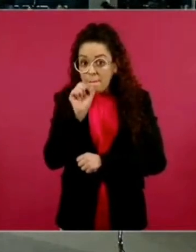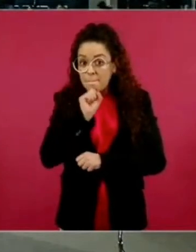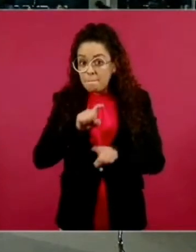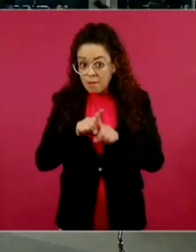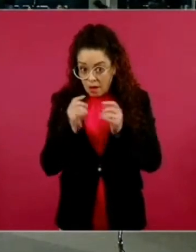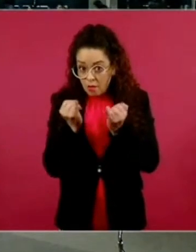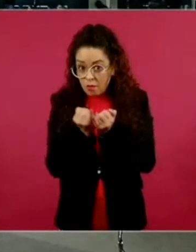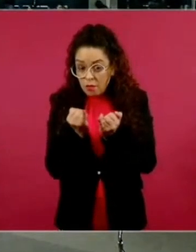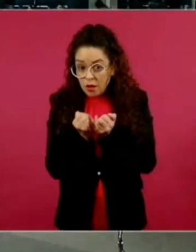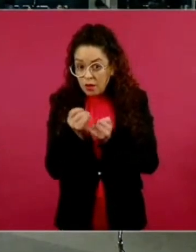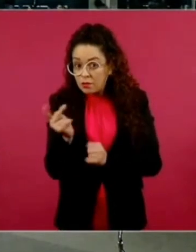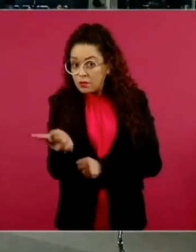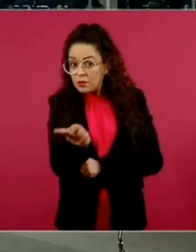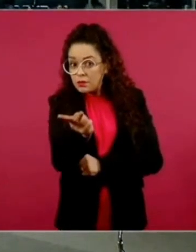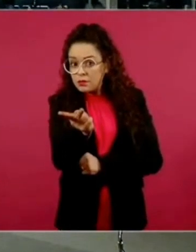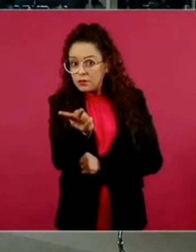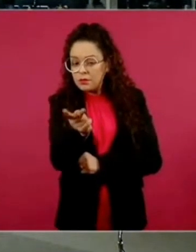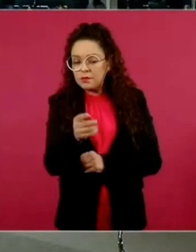trabajando en eso.